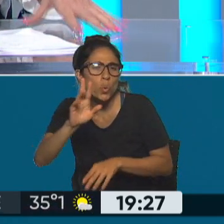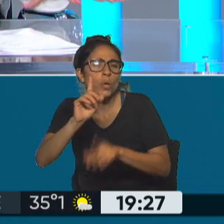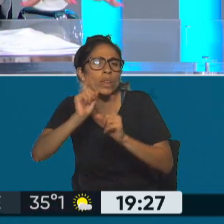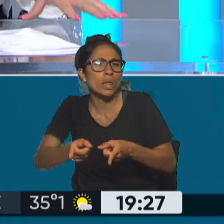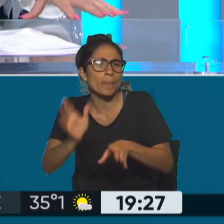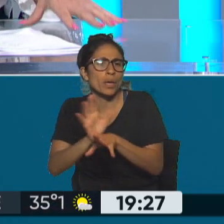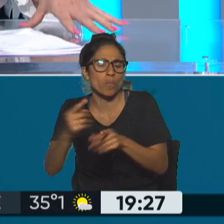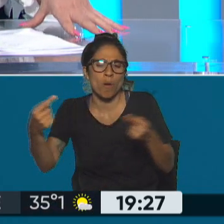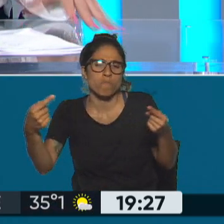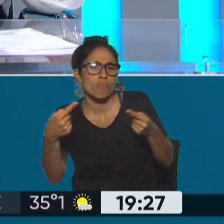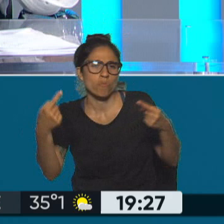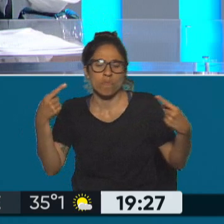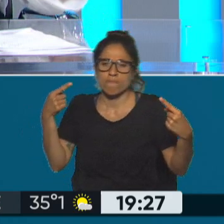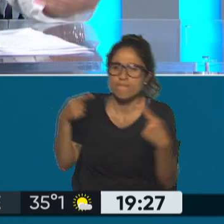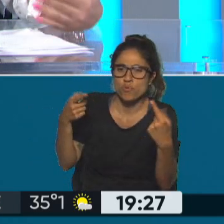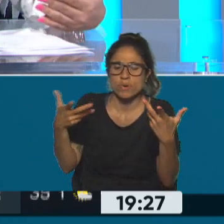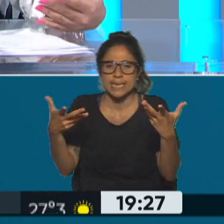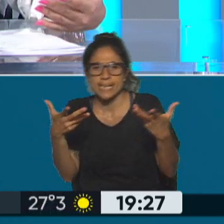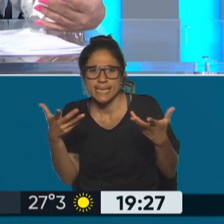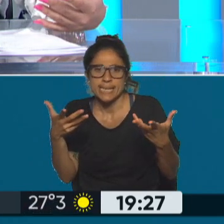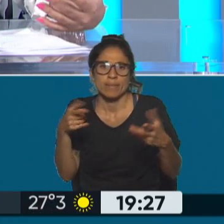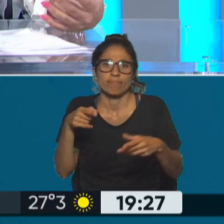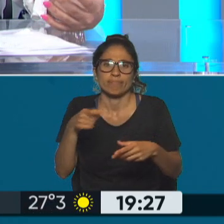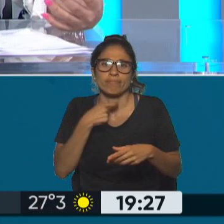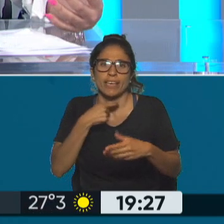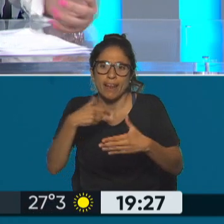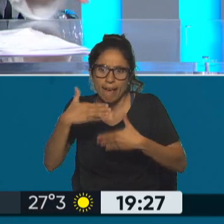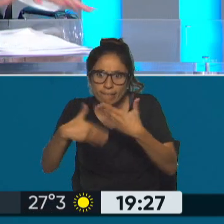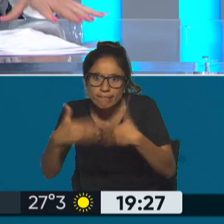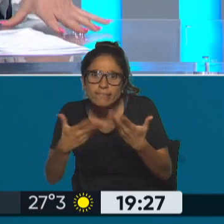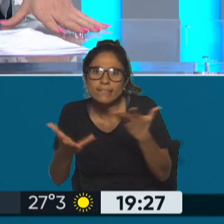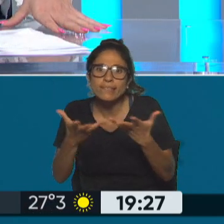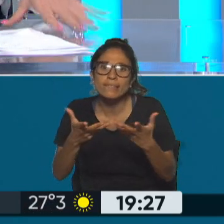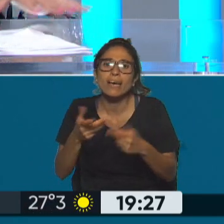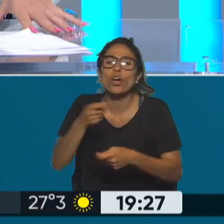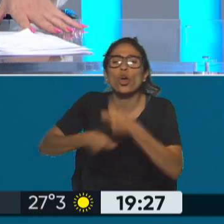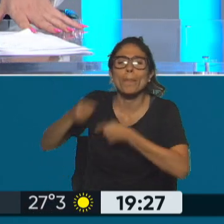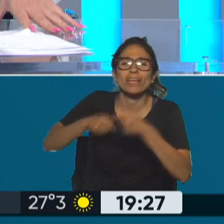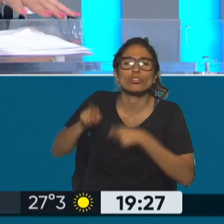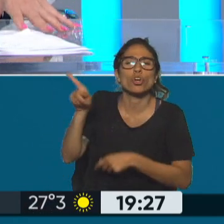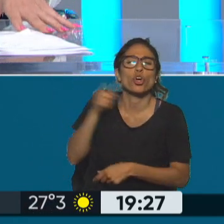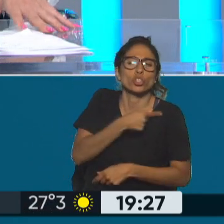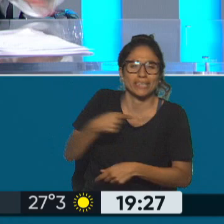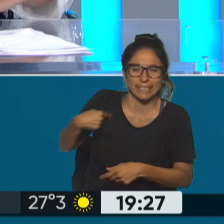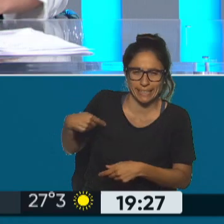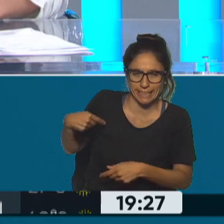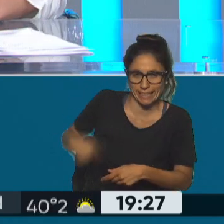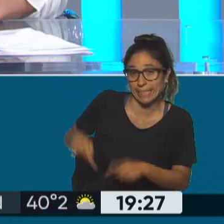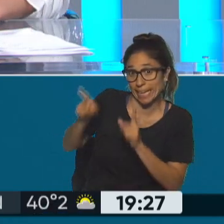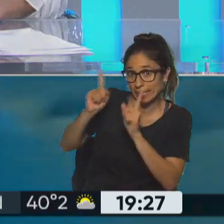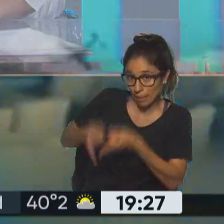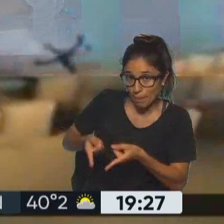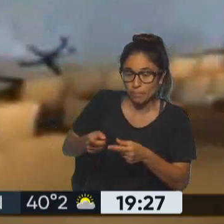el gobierno de Luis Lacalle Pou y esa intención de avanzar en un tratado de libre comercio con China por eso se da en un momento muy importante